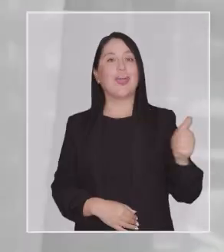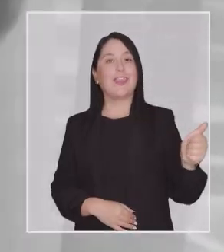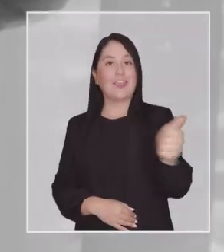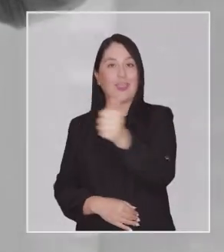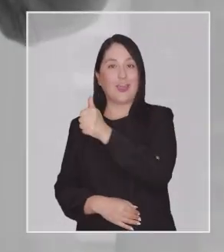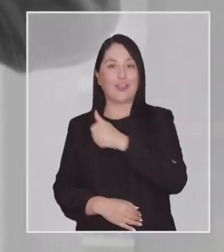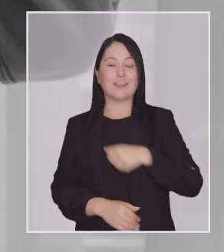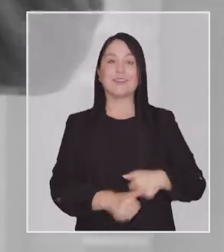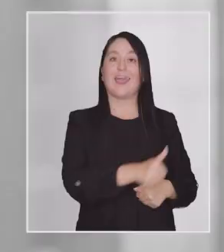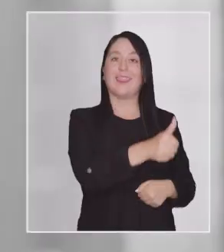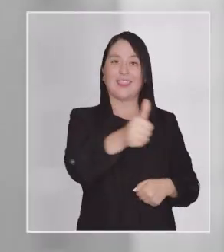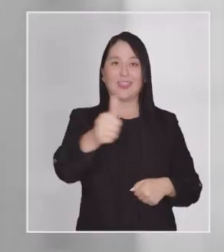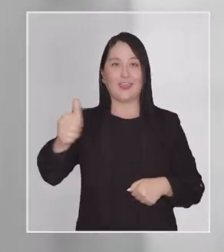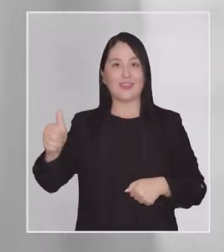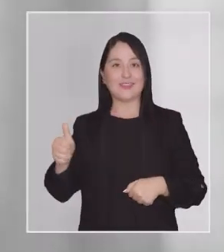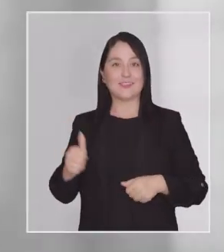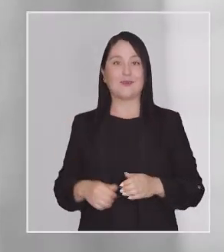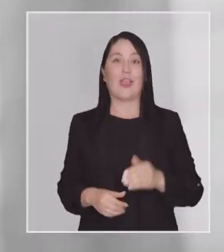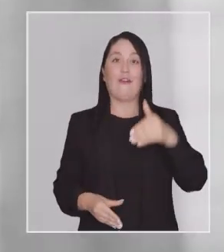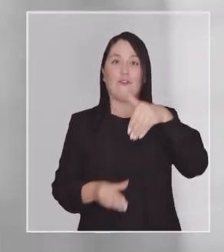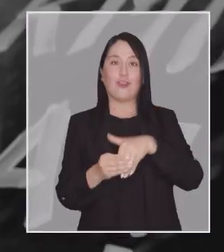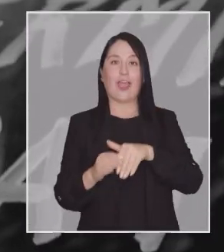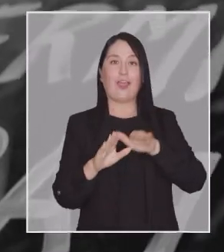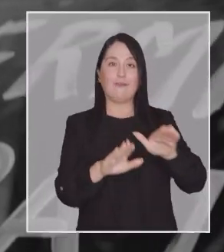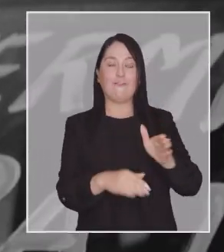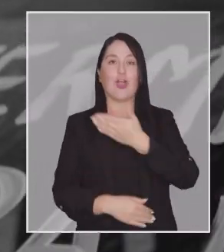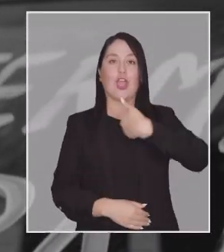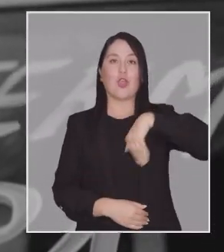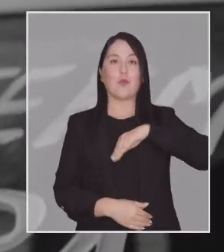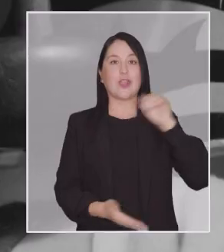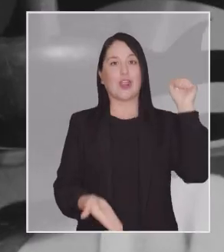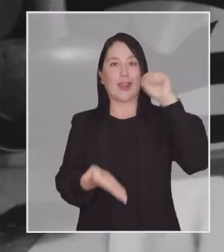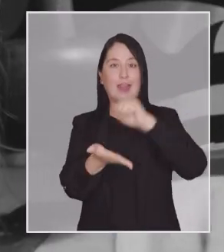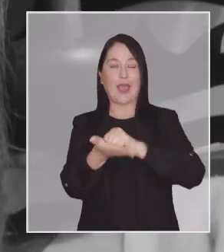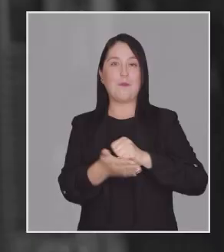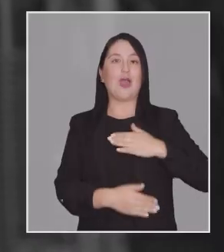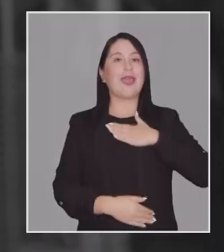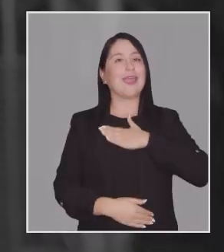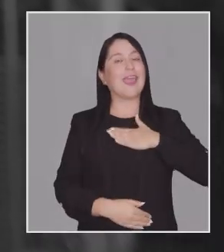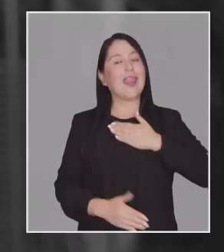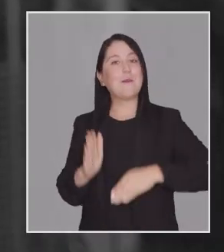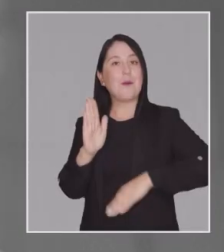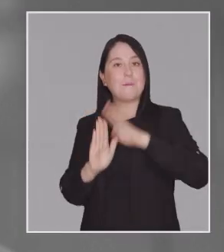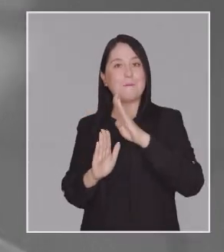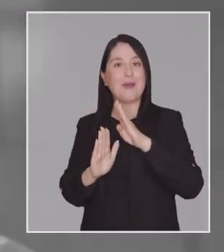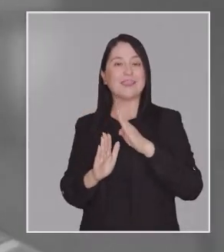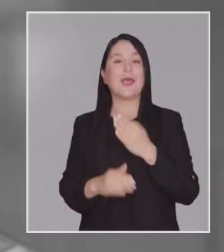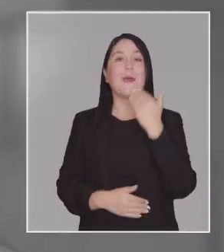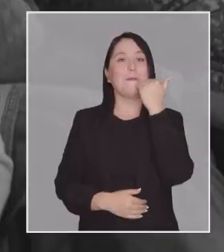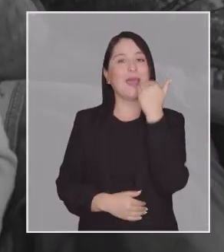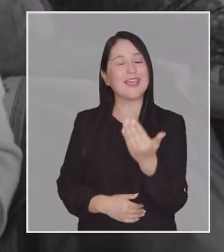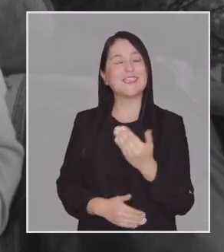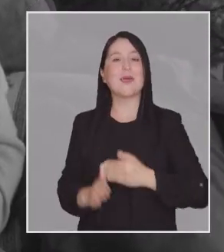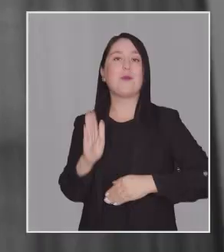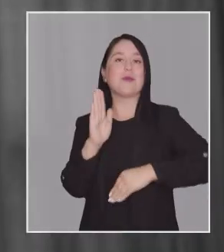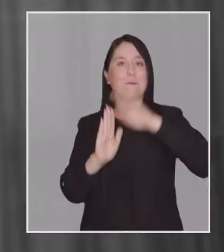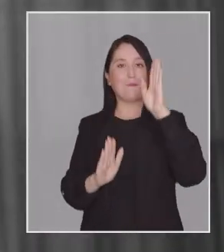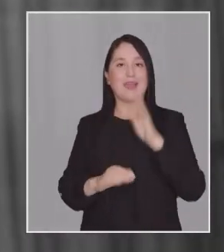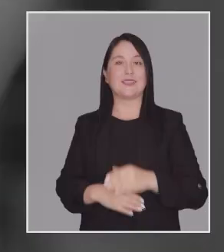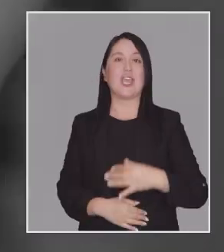De todos. De todas. Votar a favor es nuestra protesta. Queremos más. Merecemos más.